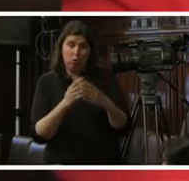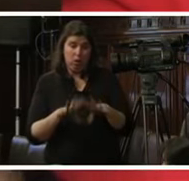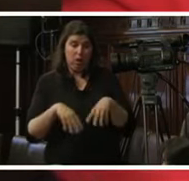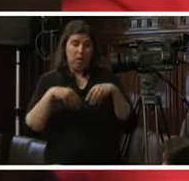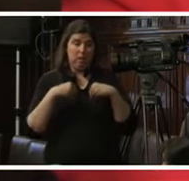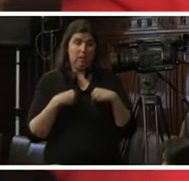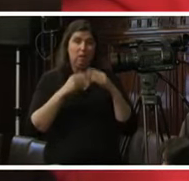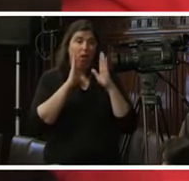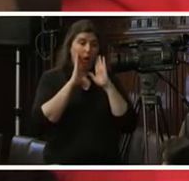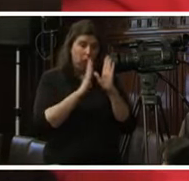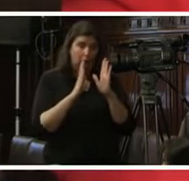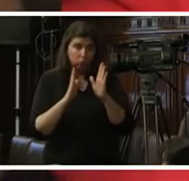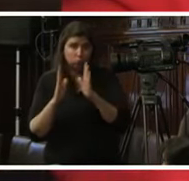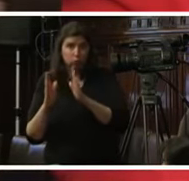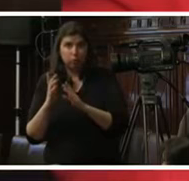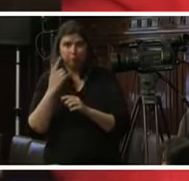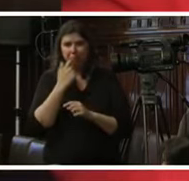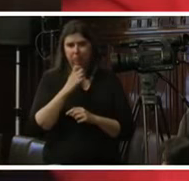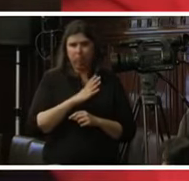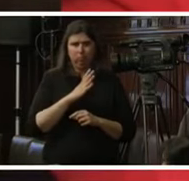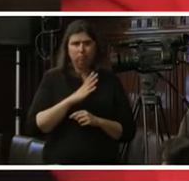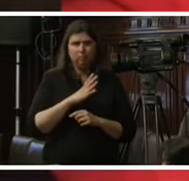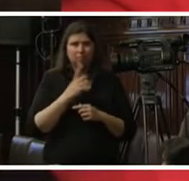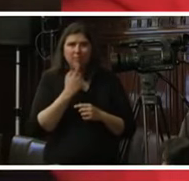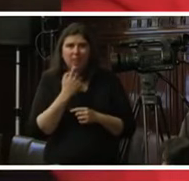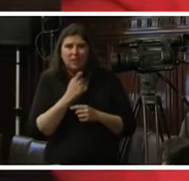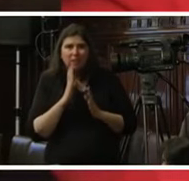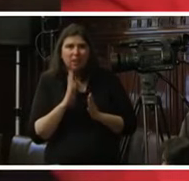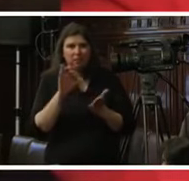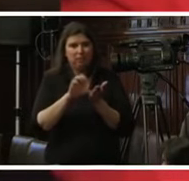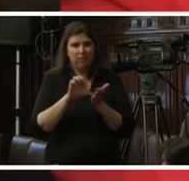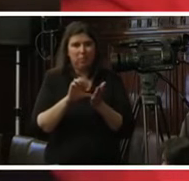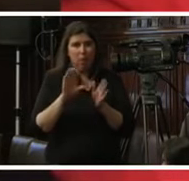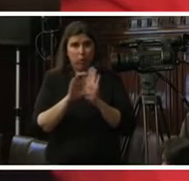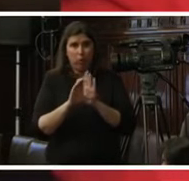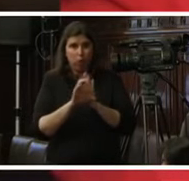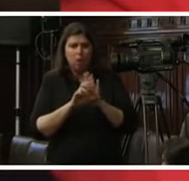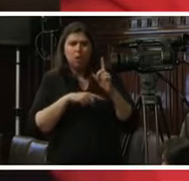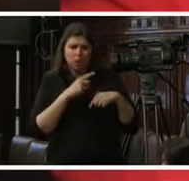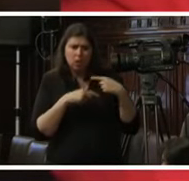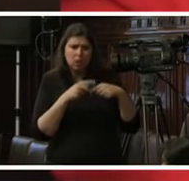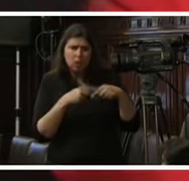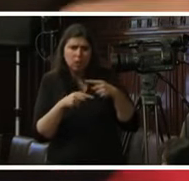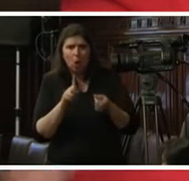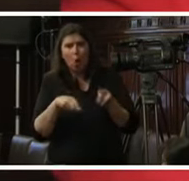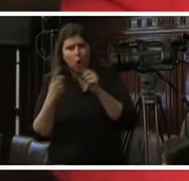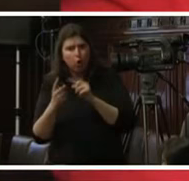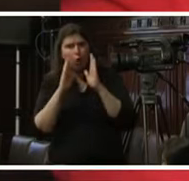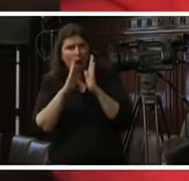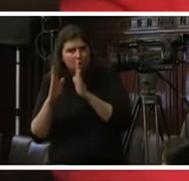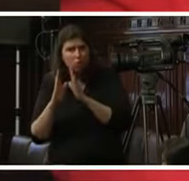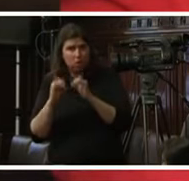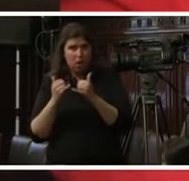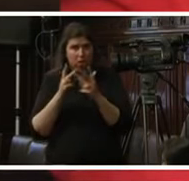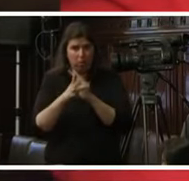caso que está todavía pendiente de ser cerrado en el tribunal constitucional y siguen con esa práctica con otros casos que hemos mencionado aquí